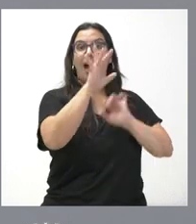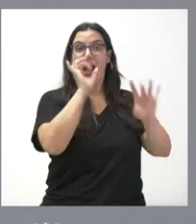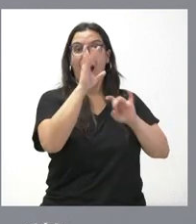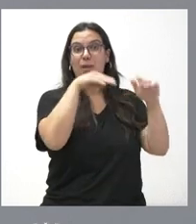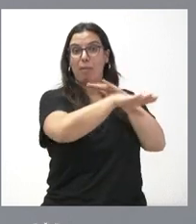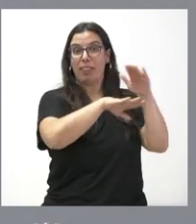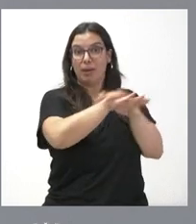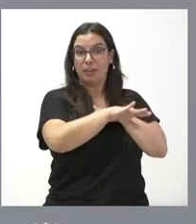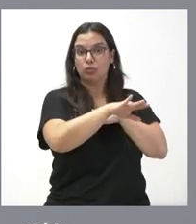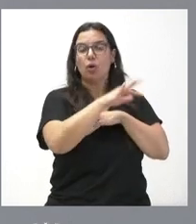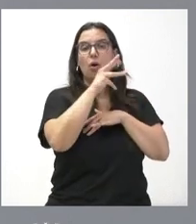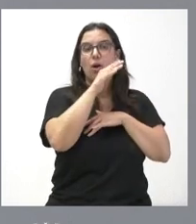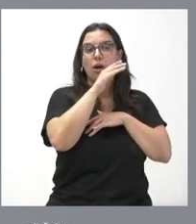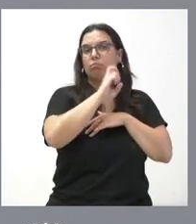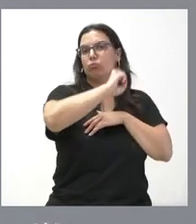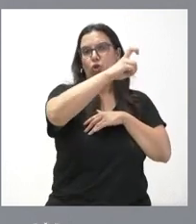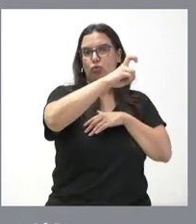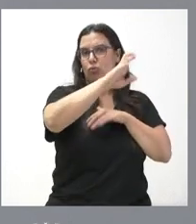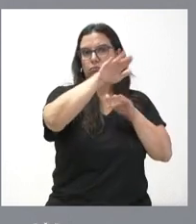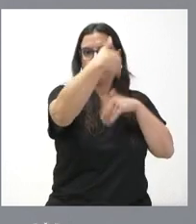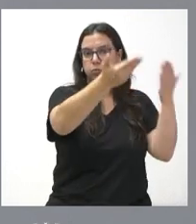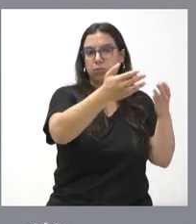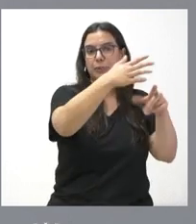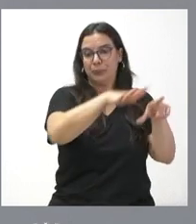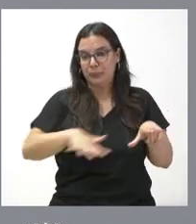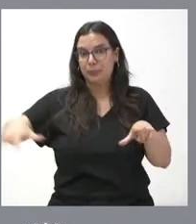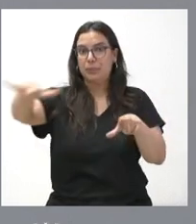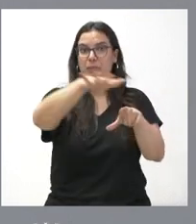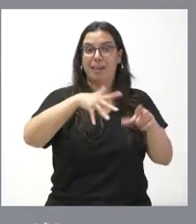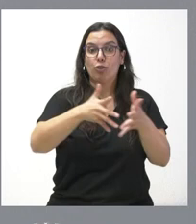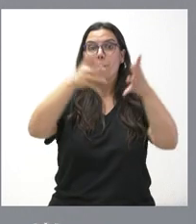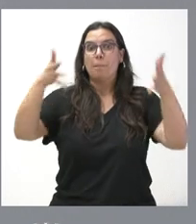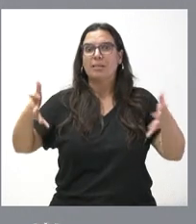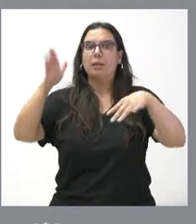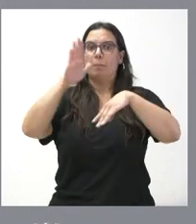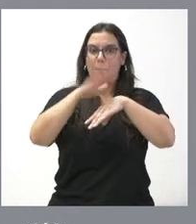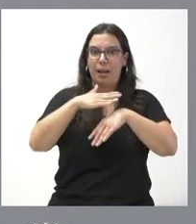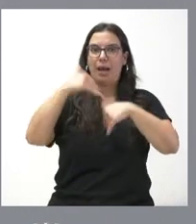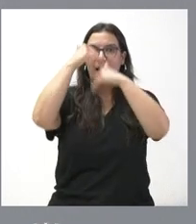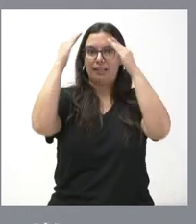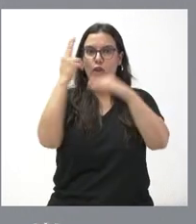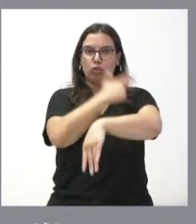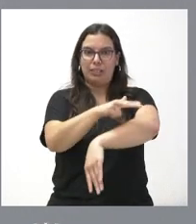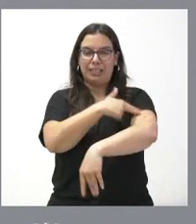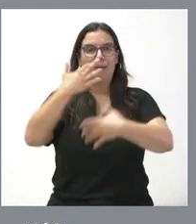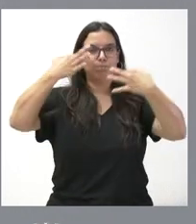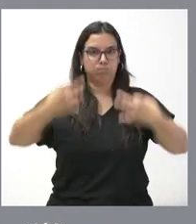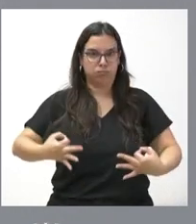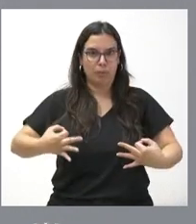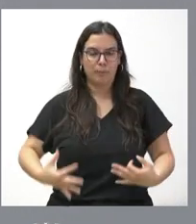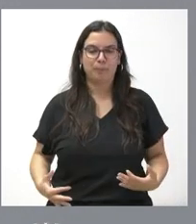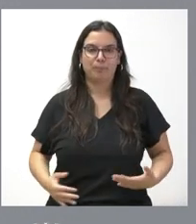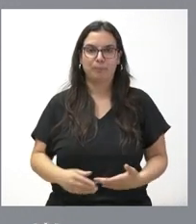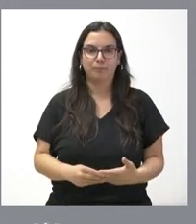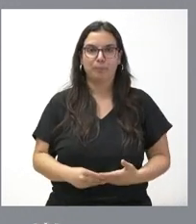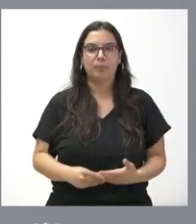harán en otros espacios físicos y, por tanto, tendremos más espacio en este centro de salud para la atención sanitaria,